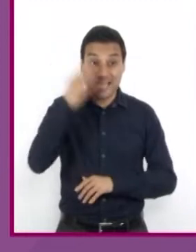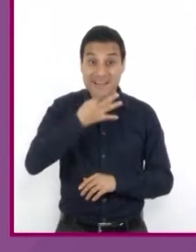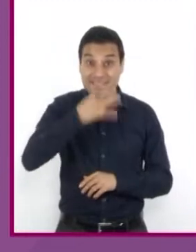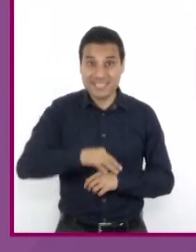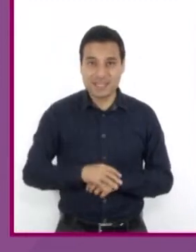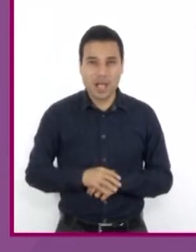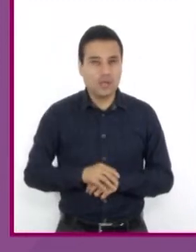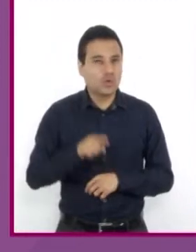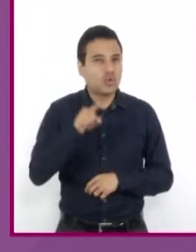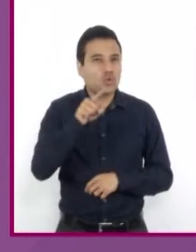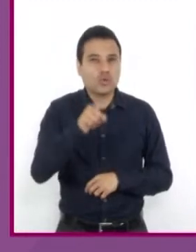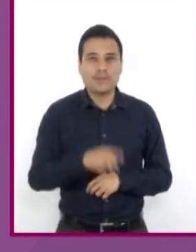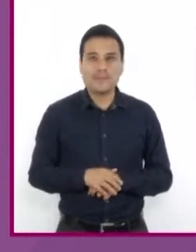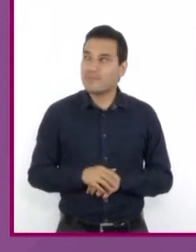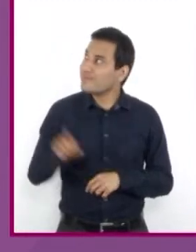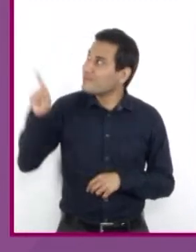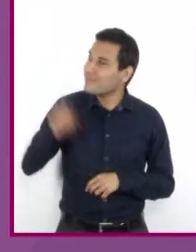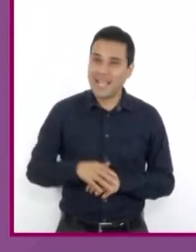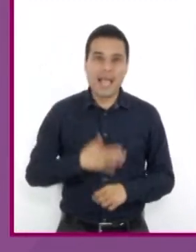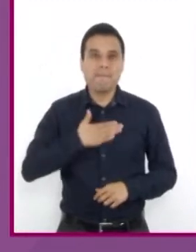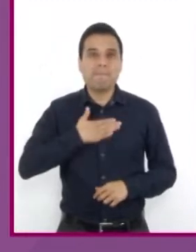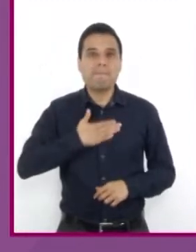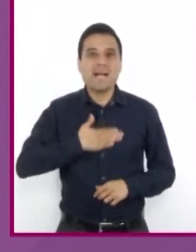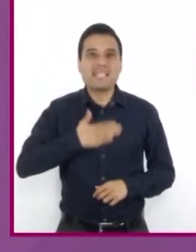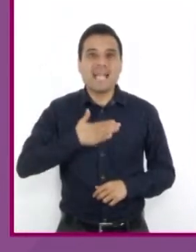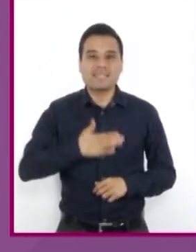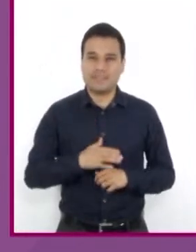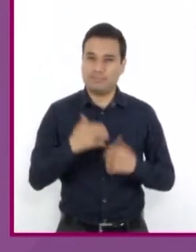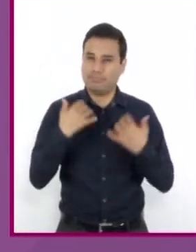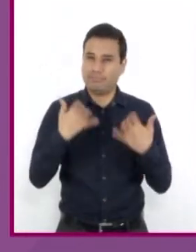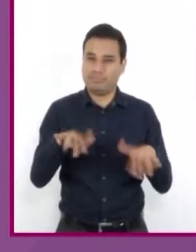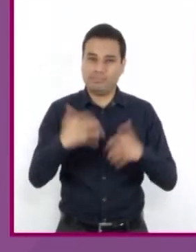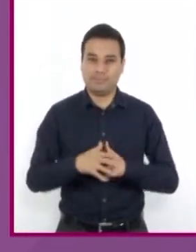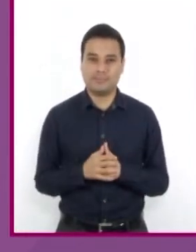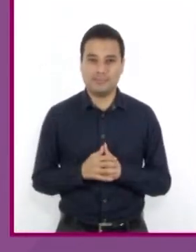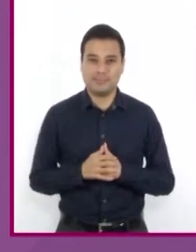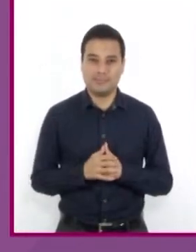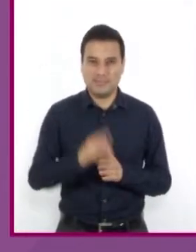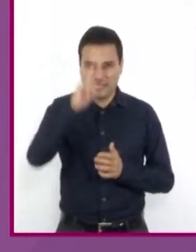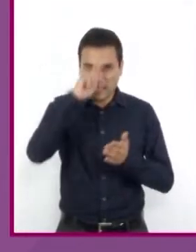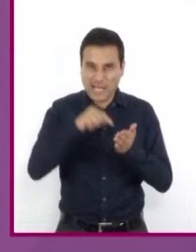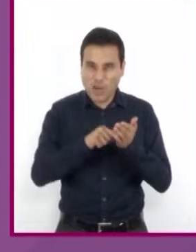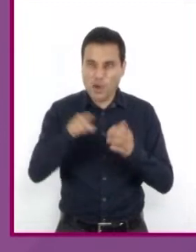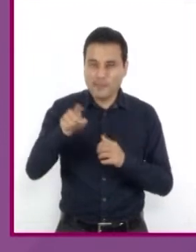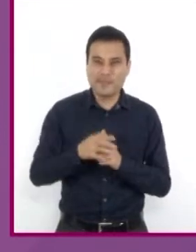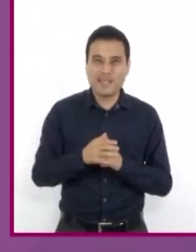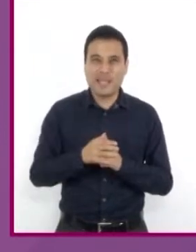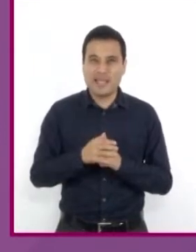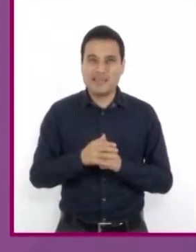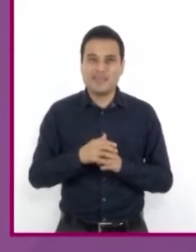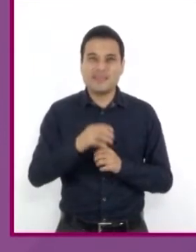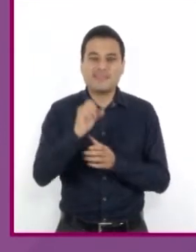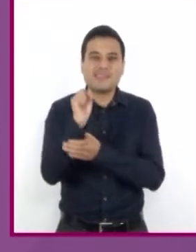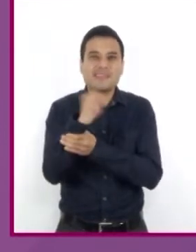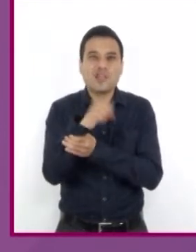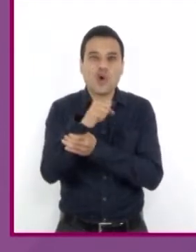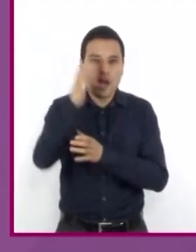te la bañaste al decir eso. A mí se me hace que me tiró a león porque después se fue.